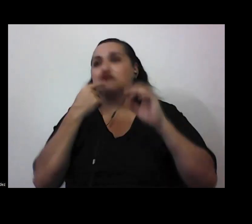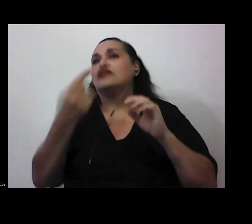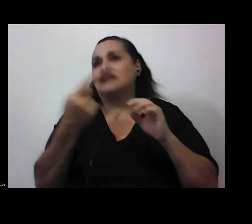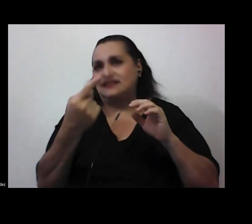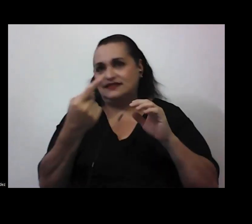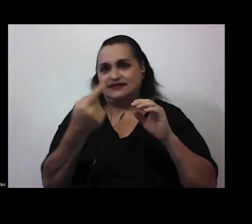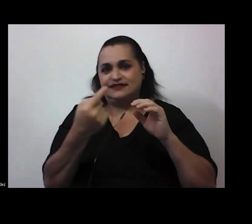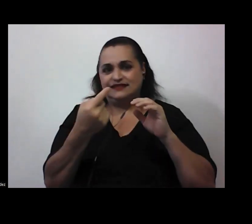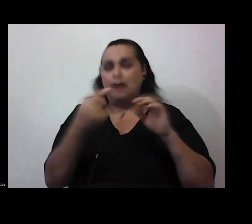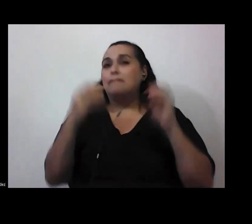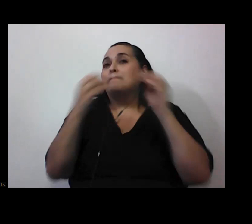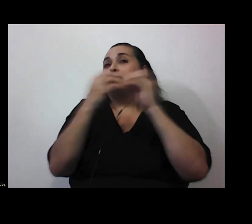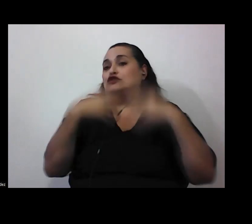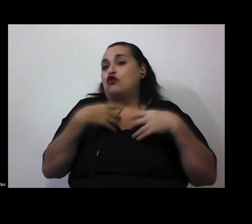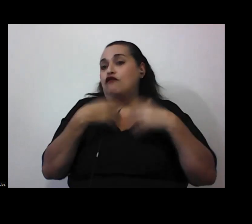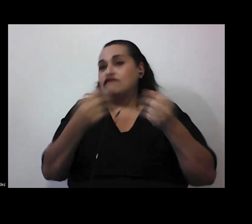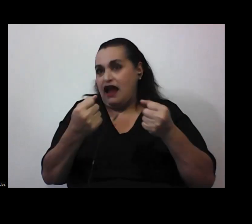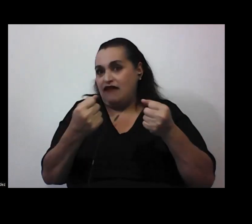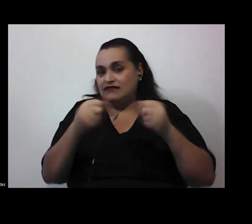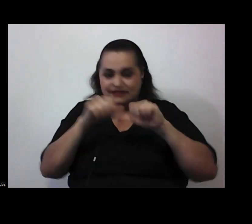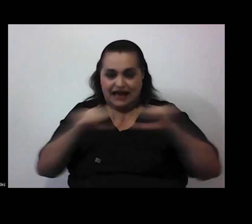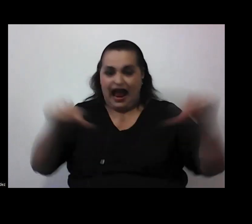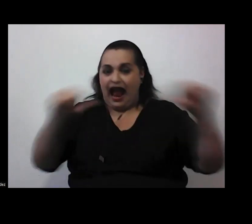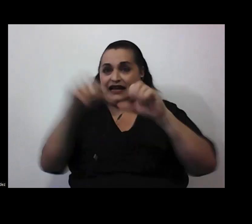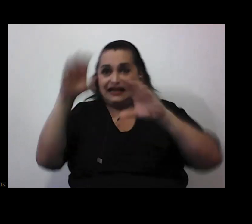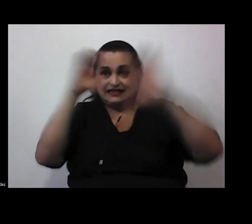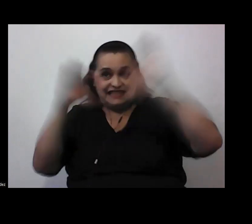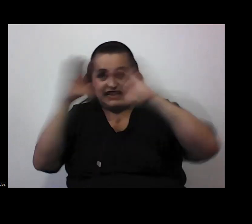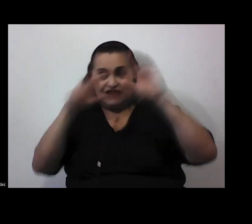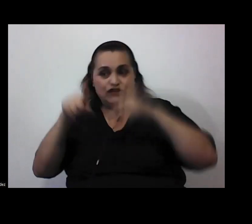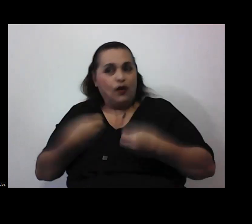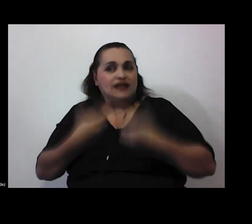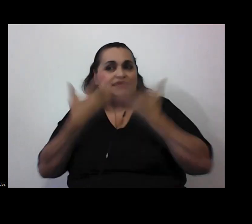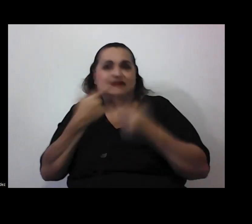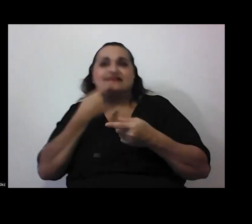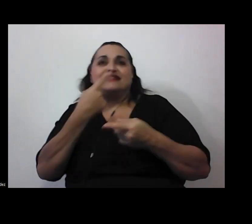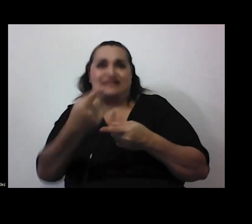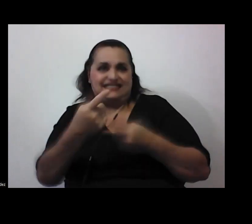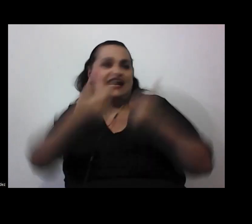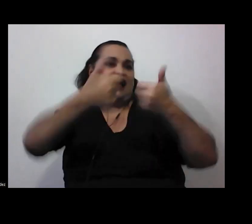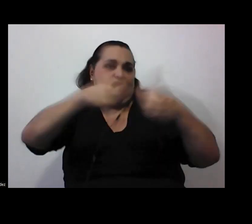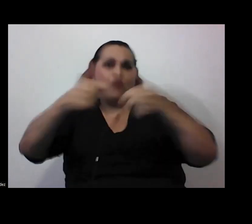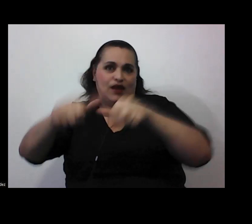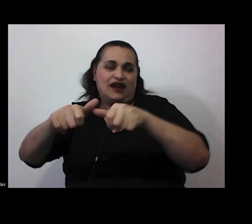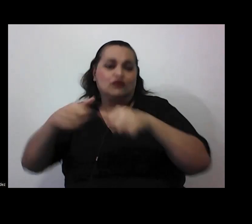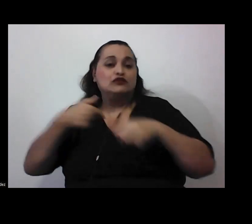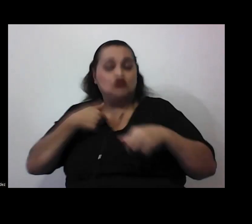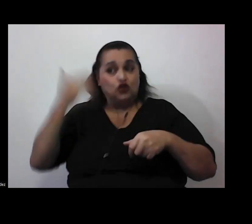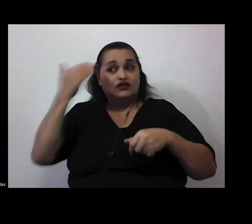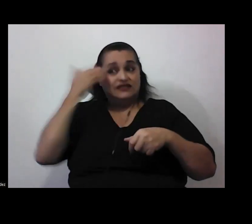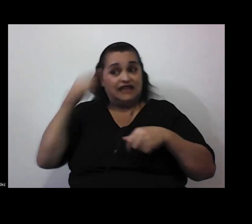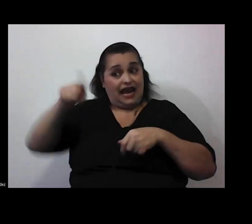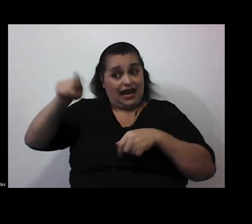más confiables sobre cierta área científica expresan que es el consenso porque sé que a lo que expresan esos